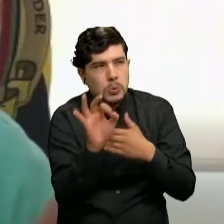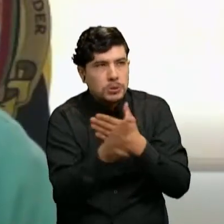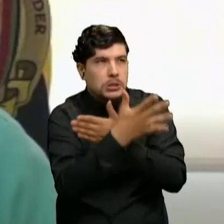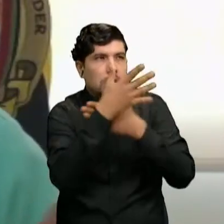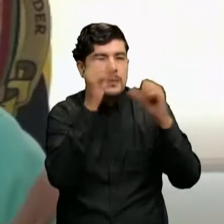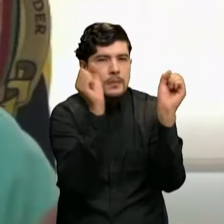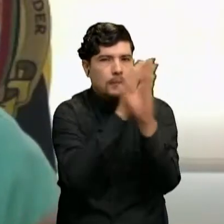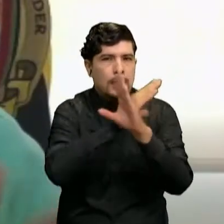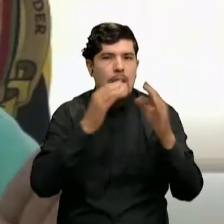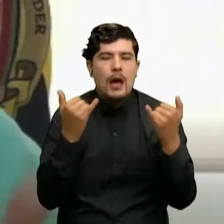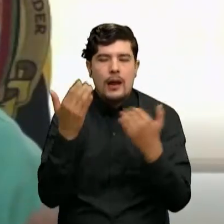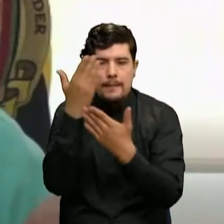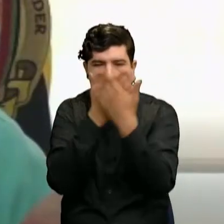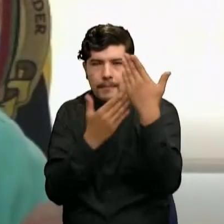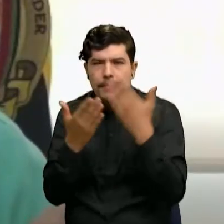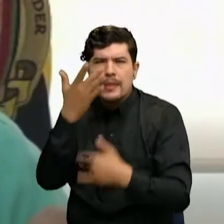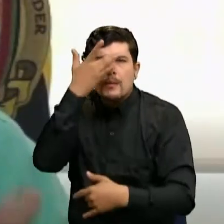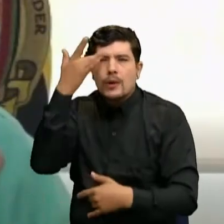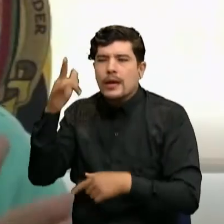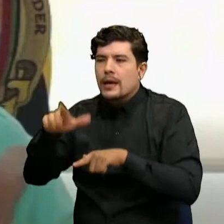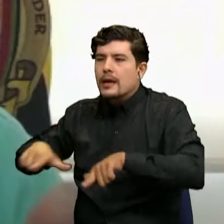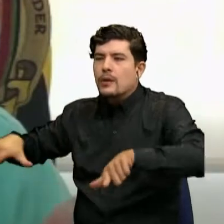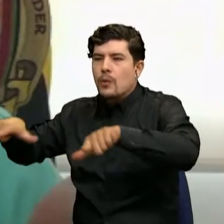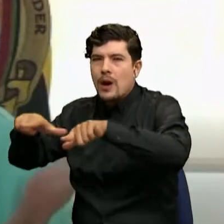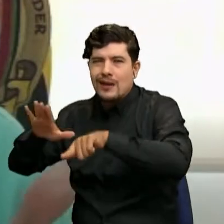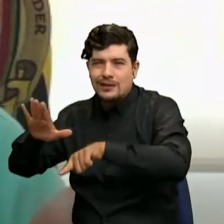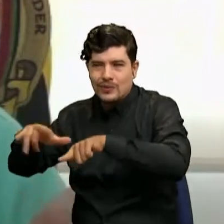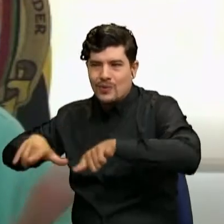Porque nosotros estamos congestionando las urgencias.